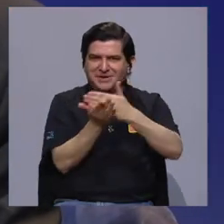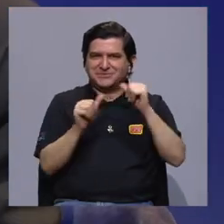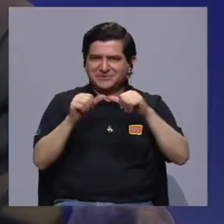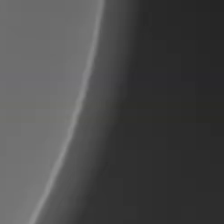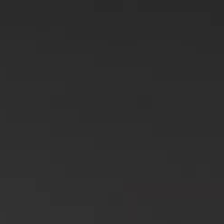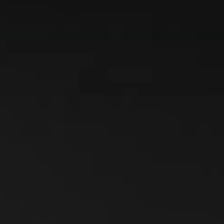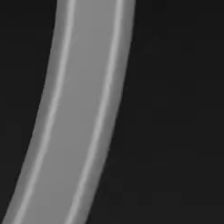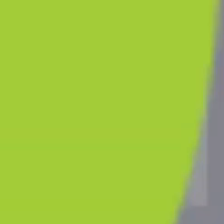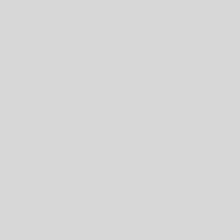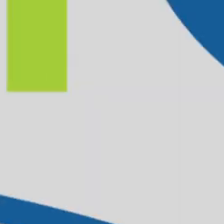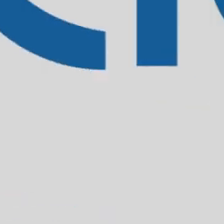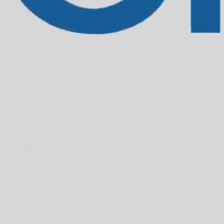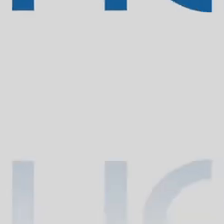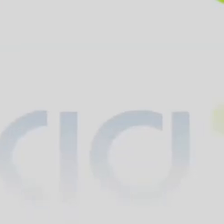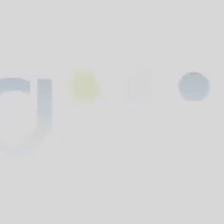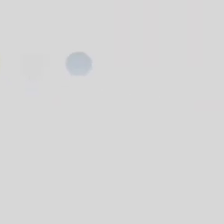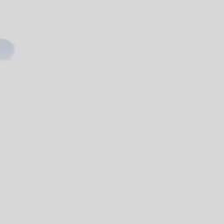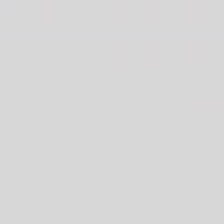pausa y ya regresamos.